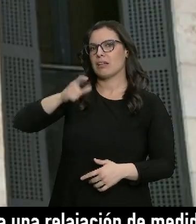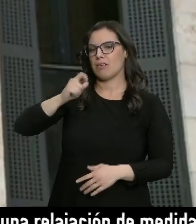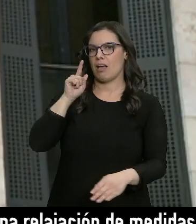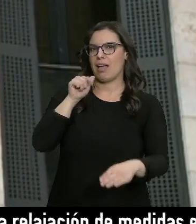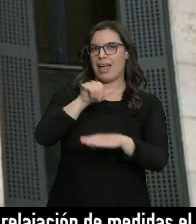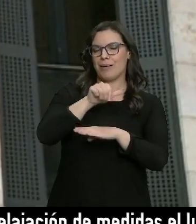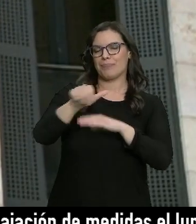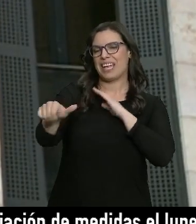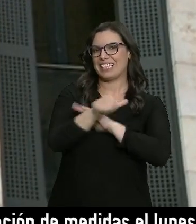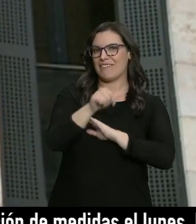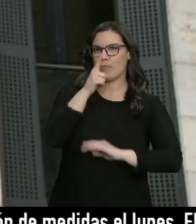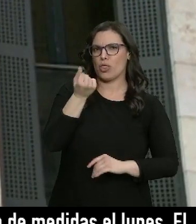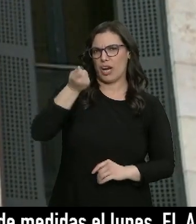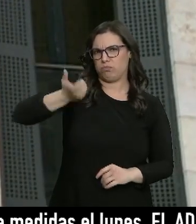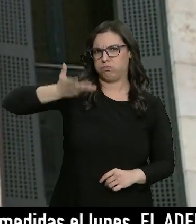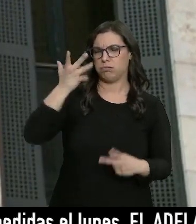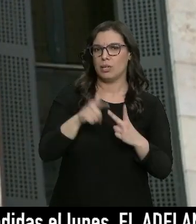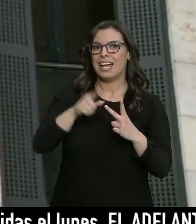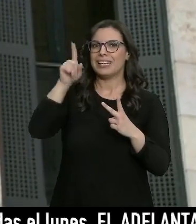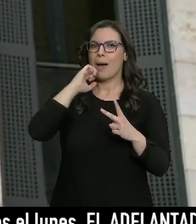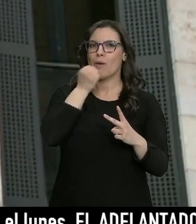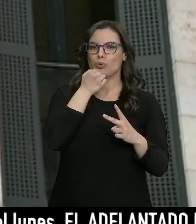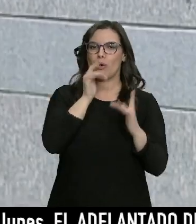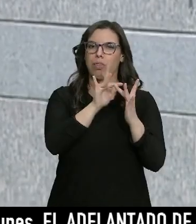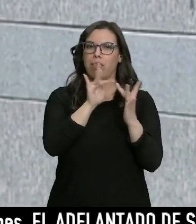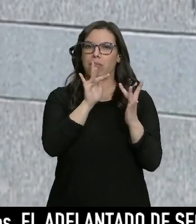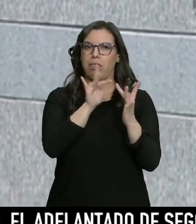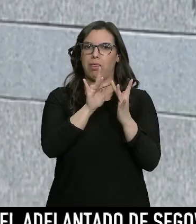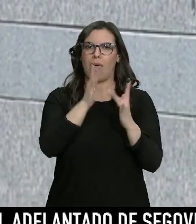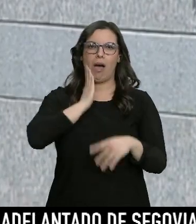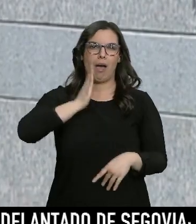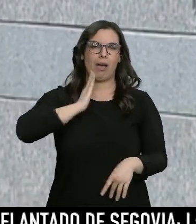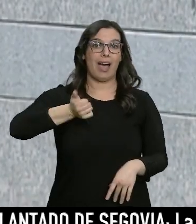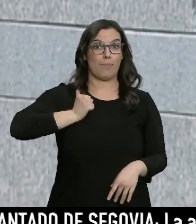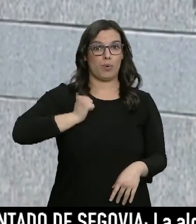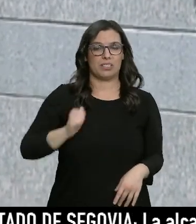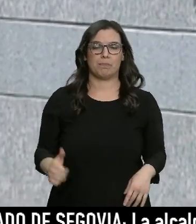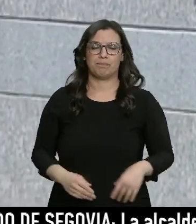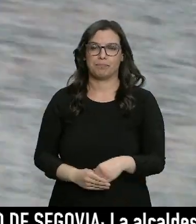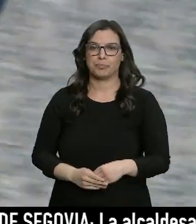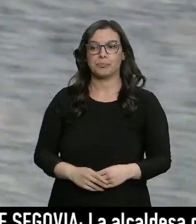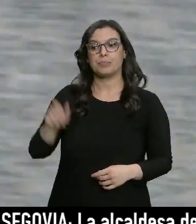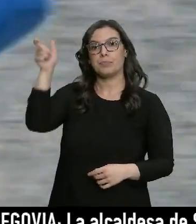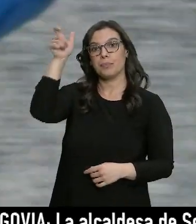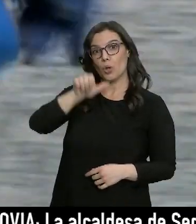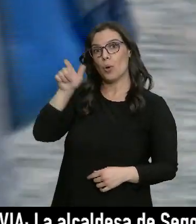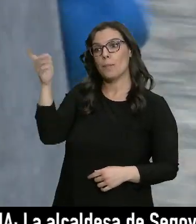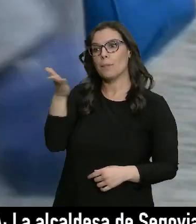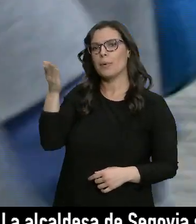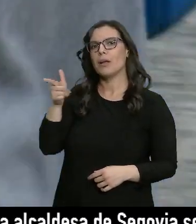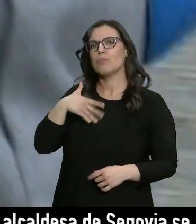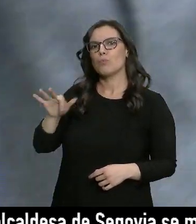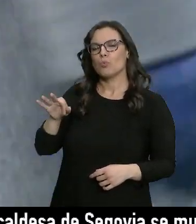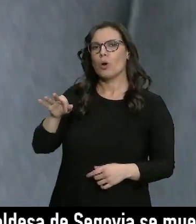debido a la cantidad defraudada así como por el abuso en la relación personal con la incapacitada. El investigado podría enfrentarse